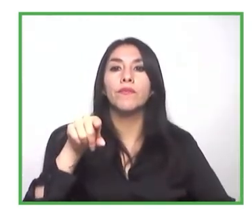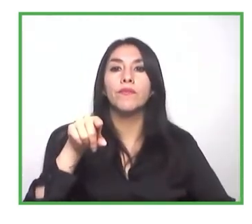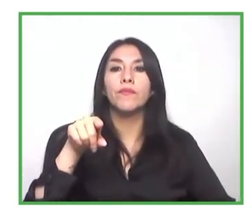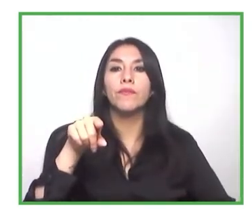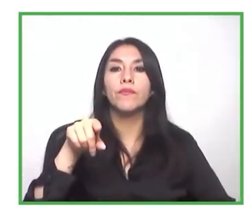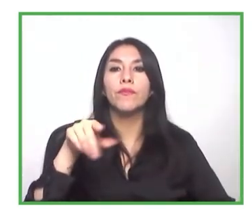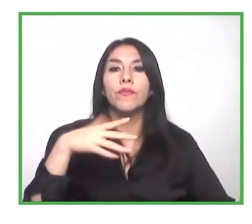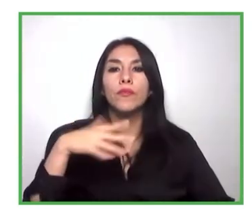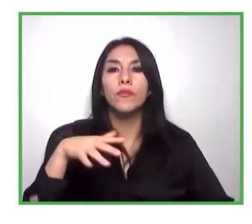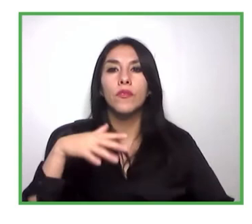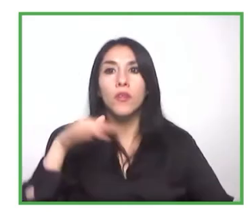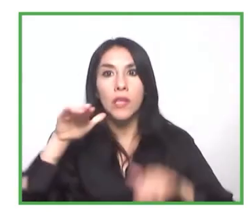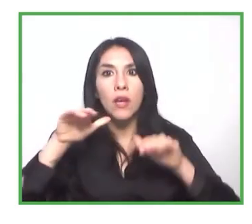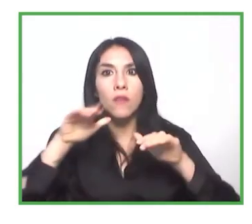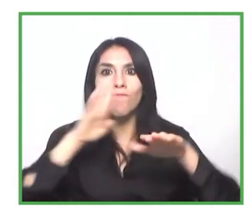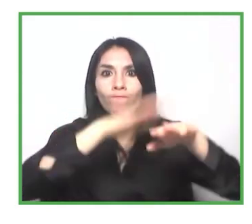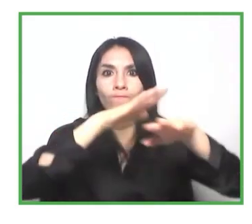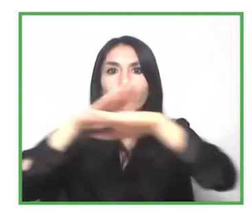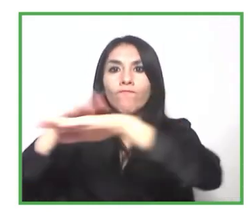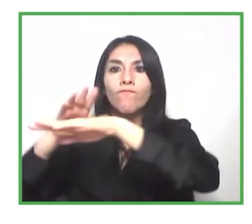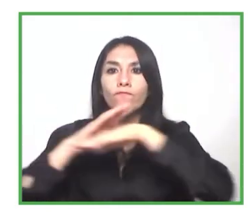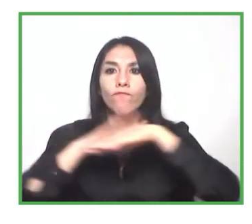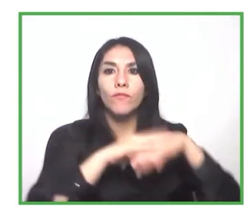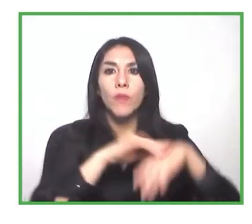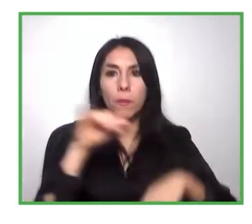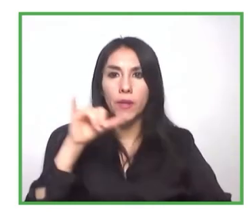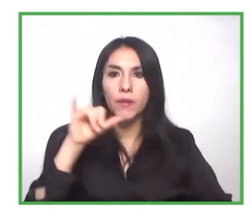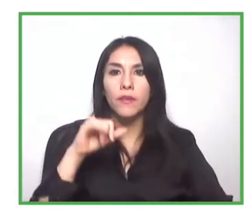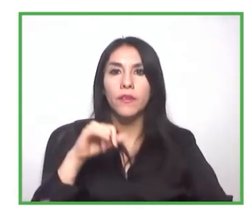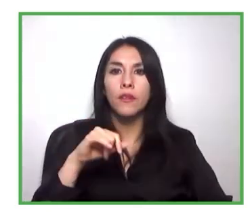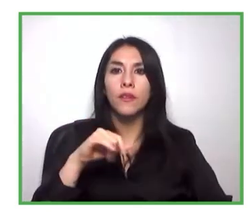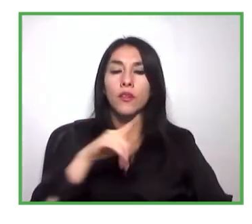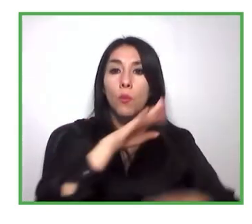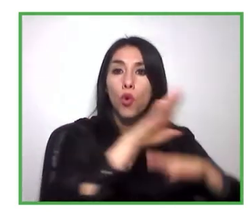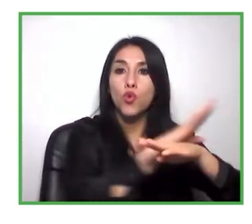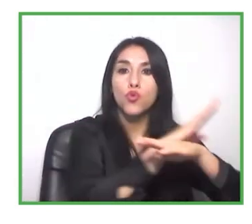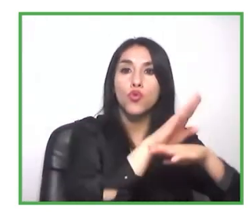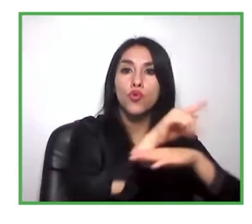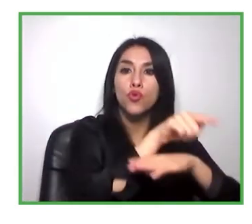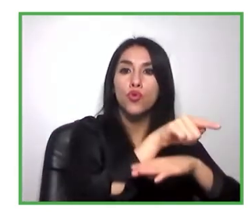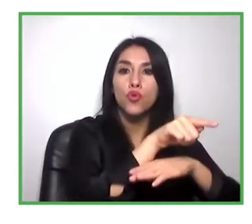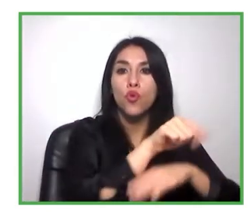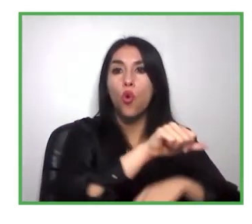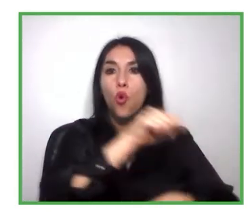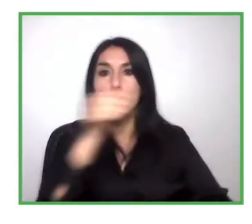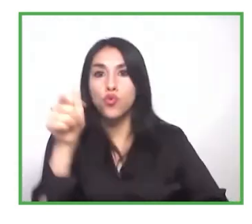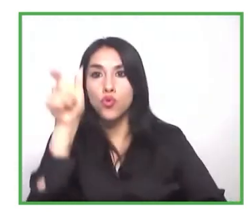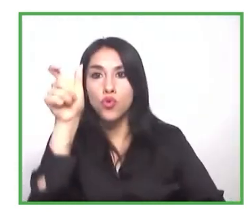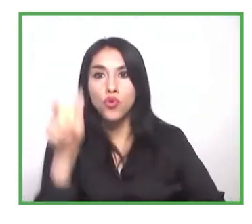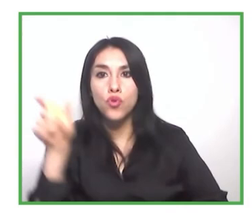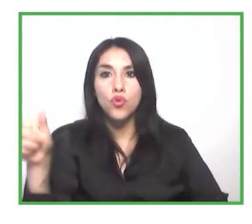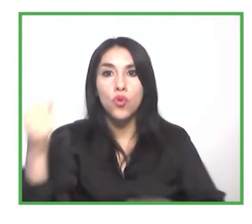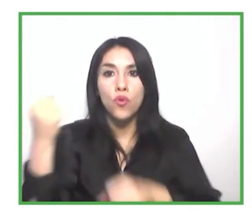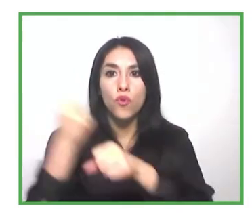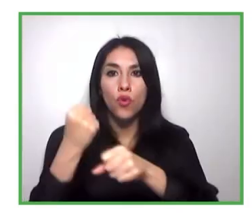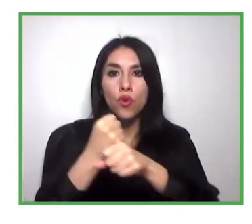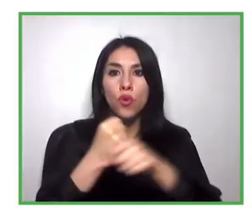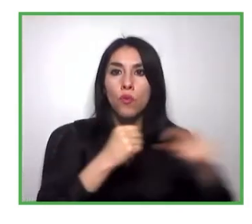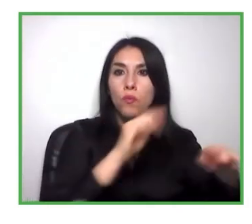tanto de las personas como de las empresas, era que esto se desarrolla solamente cinco o seis días, y